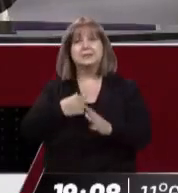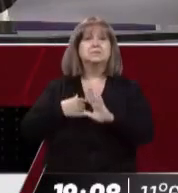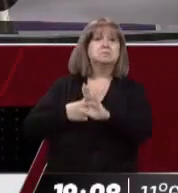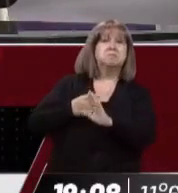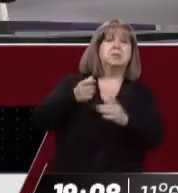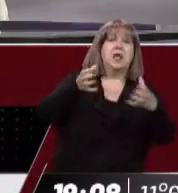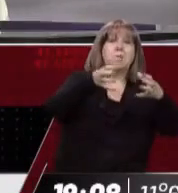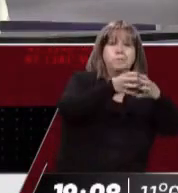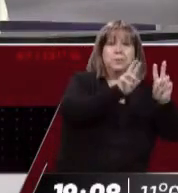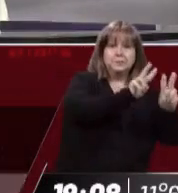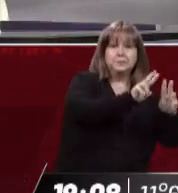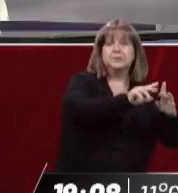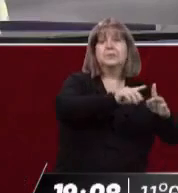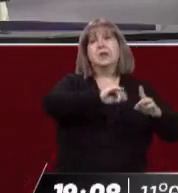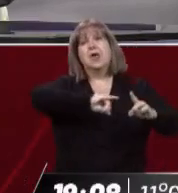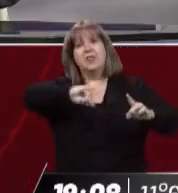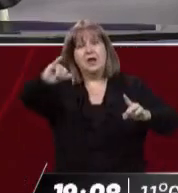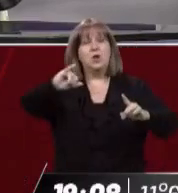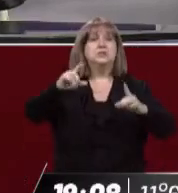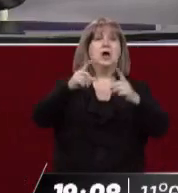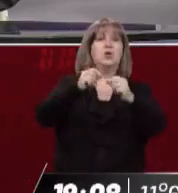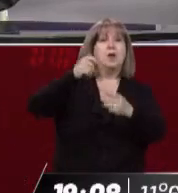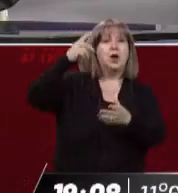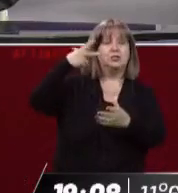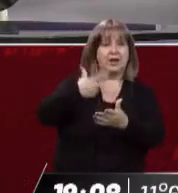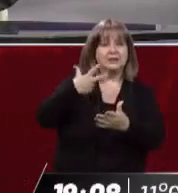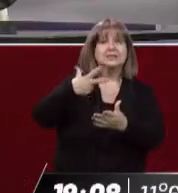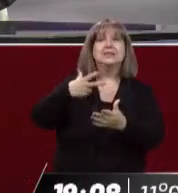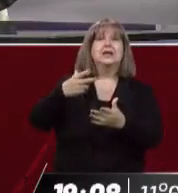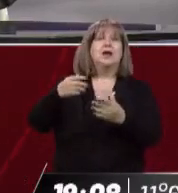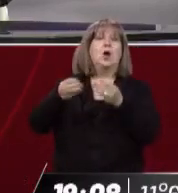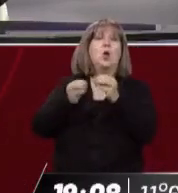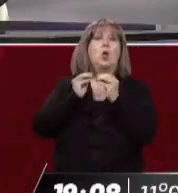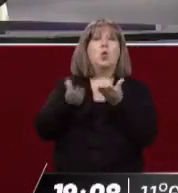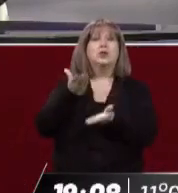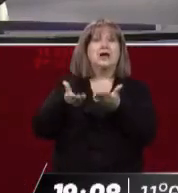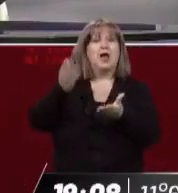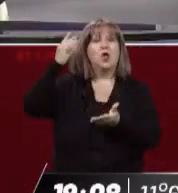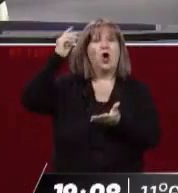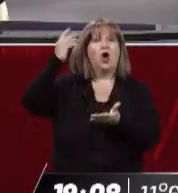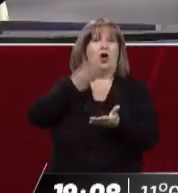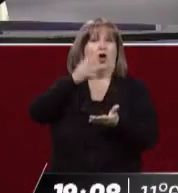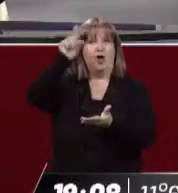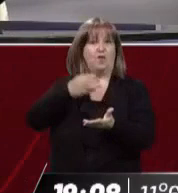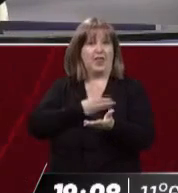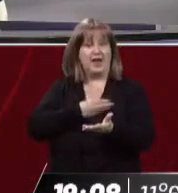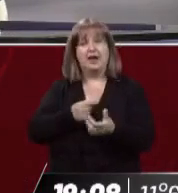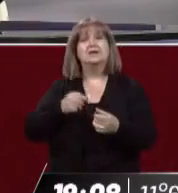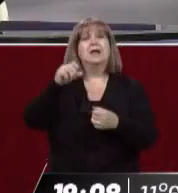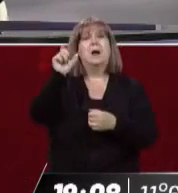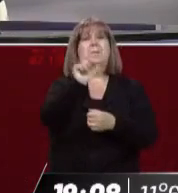federales, concretamente en el número 3, Pablo, que conduce el juez Marcelo Garnica. Es por sedición, entre otras posibles